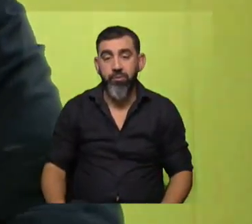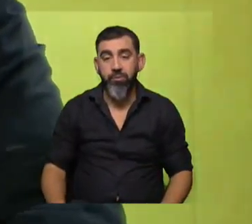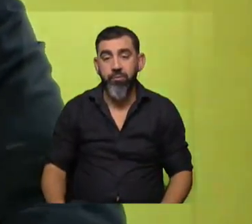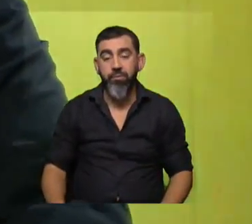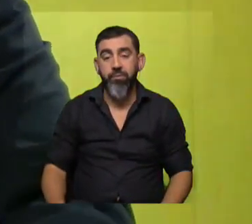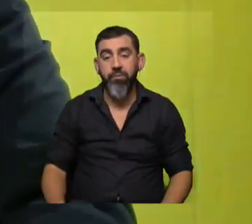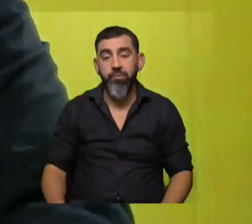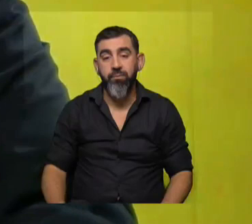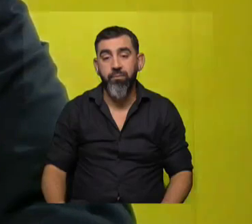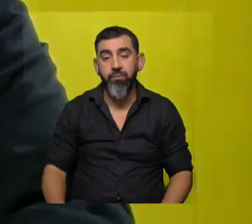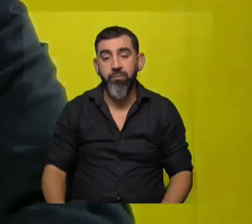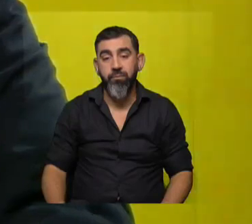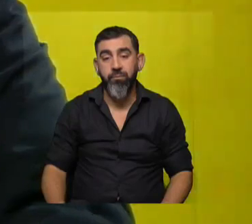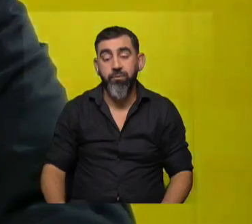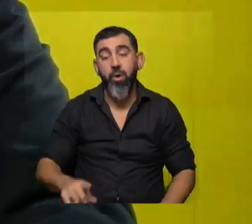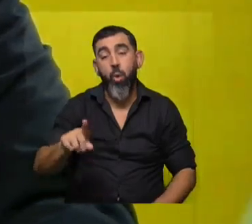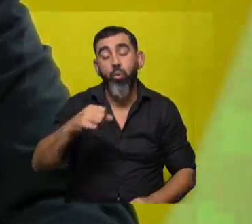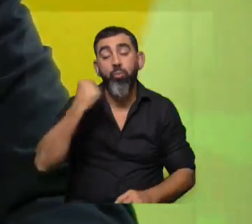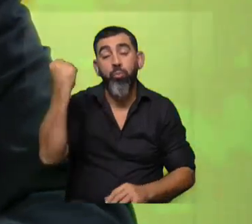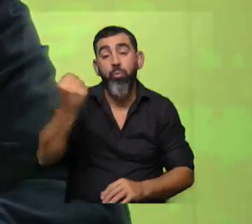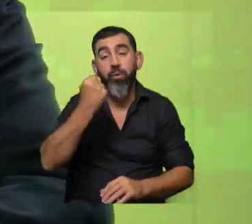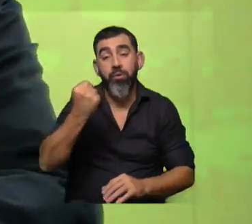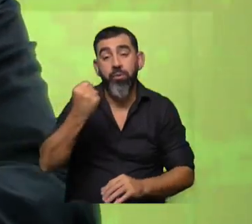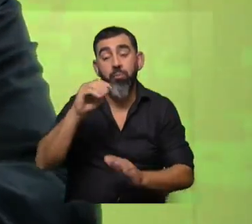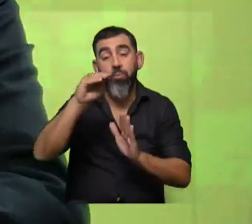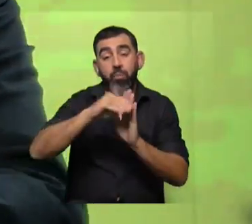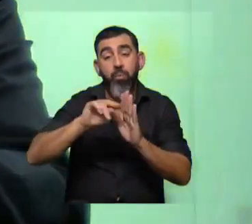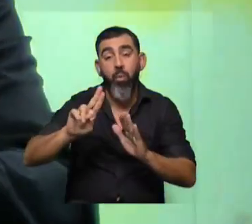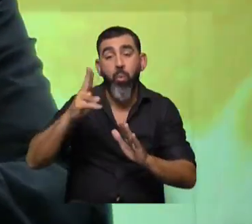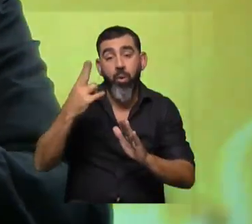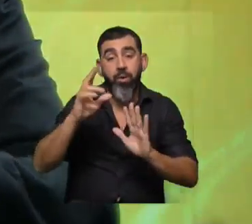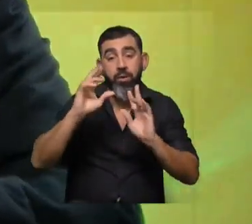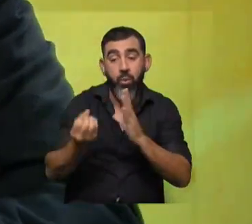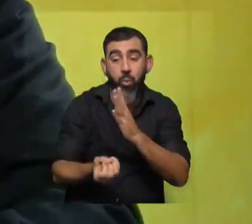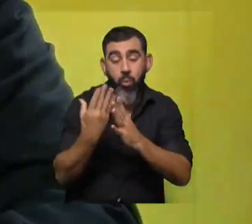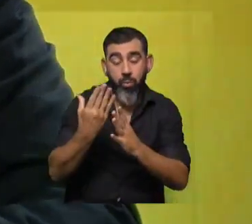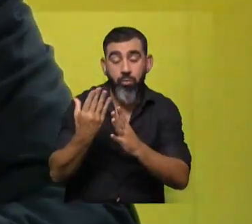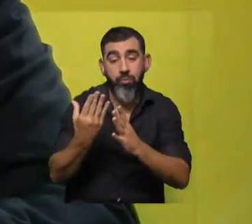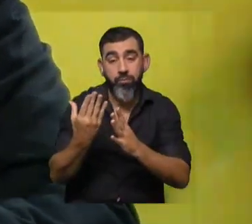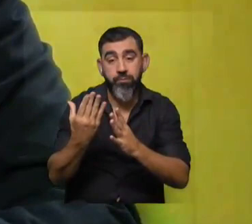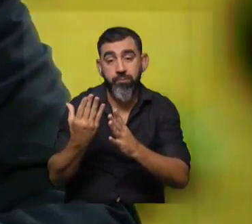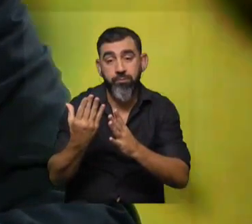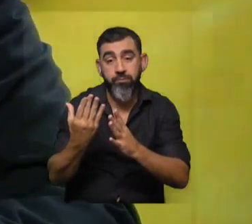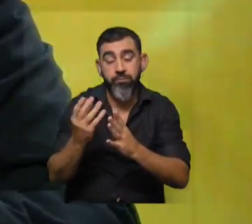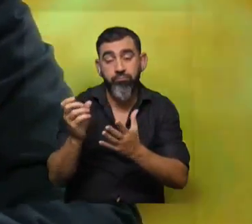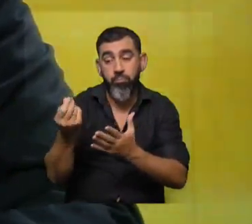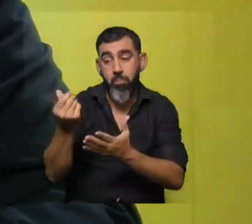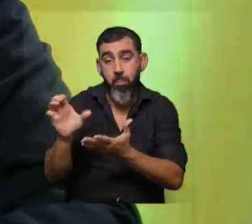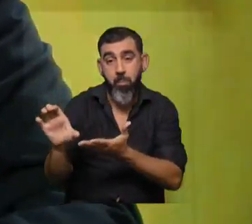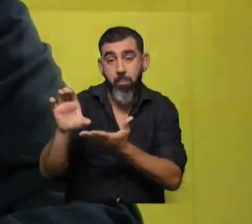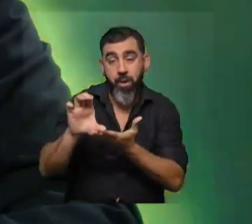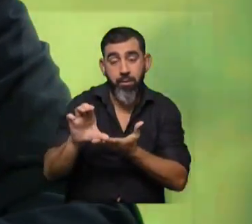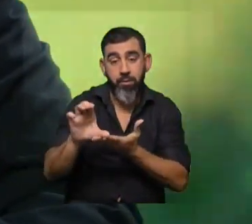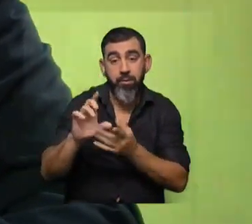instrumentos el otro gran instrumento es este programa Uruguay Innovation Hub que lo repito porque es importante en montos y